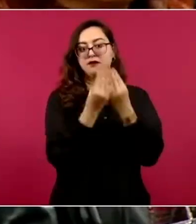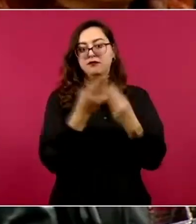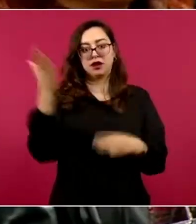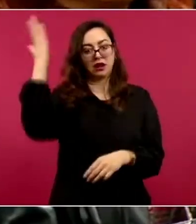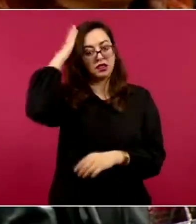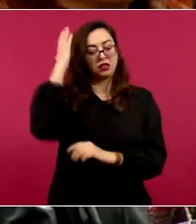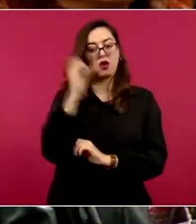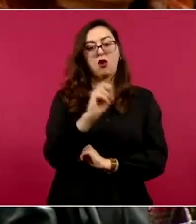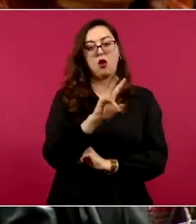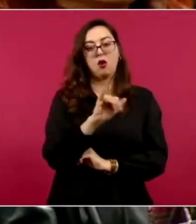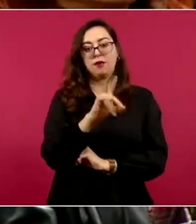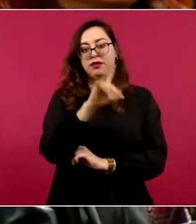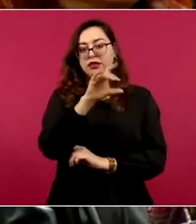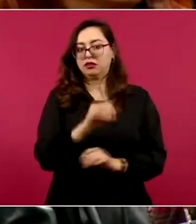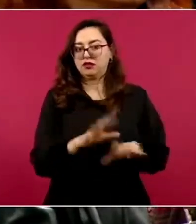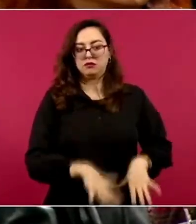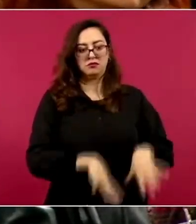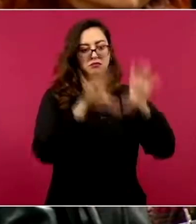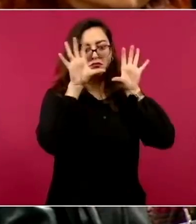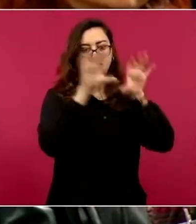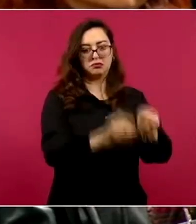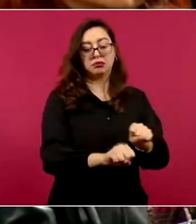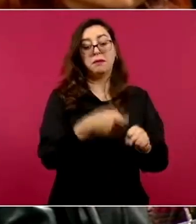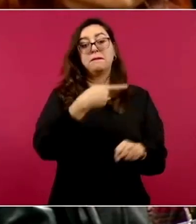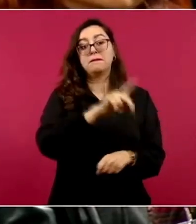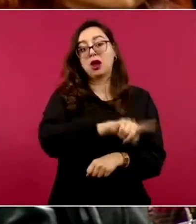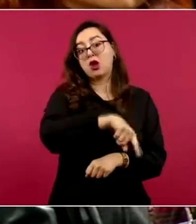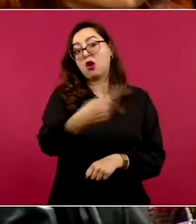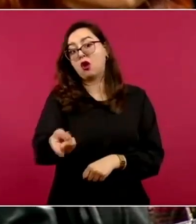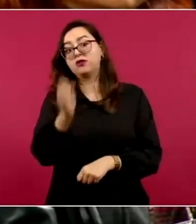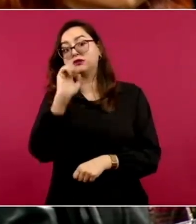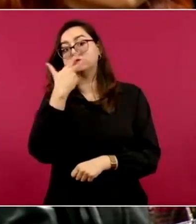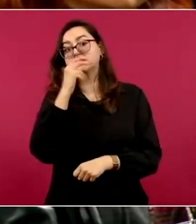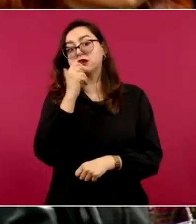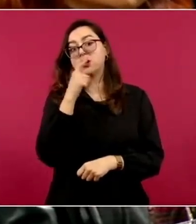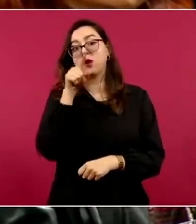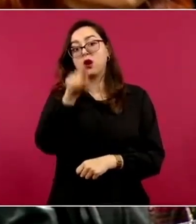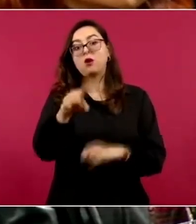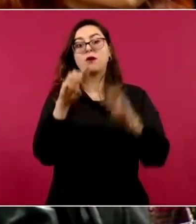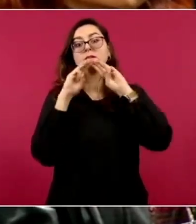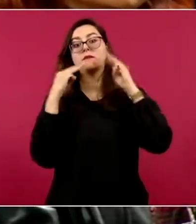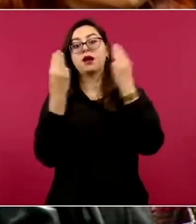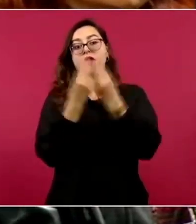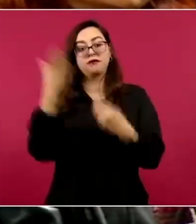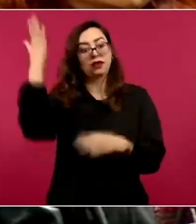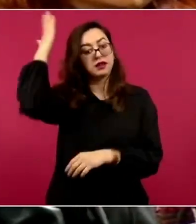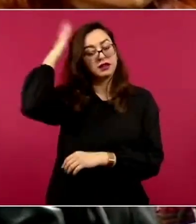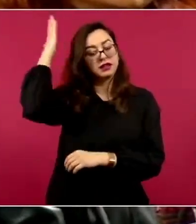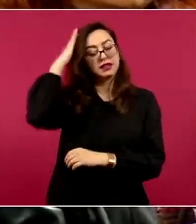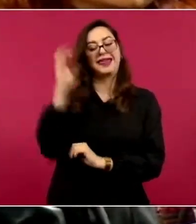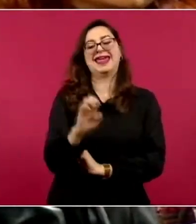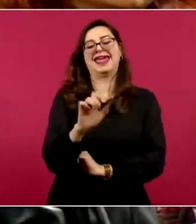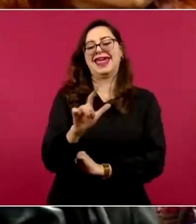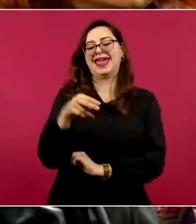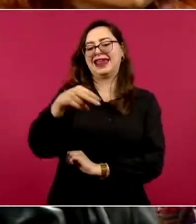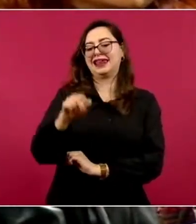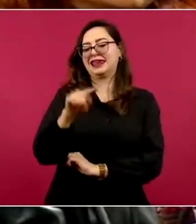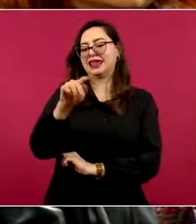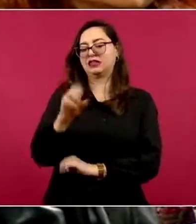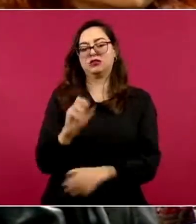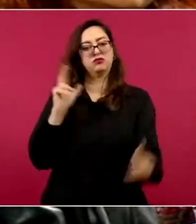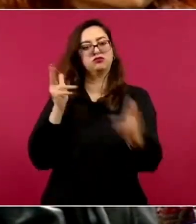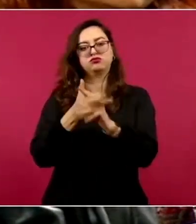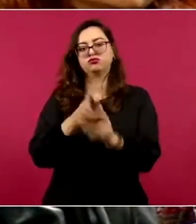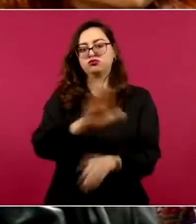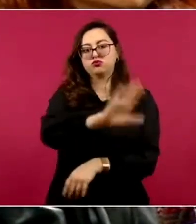venía también o se dio también el abatimiento del Neto, el líder de los mexicles y aunado a lo que ocurrió